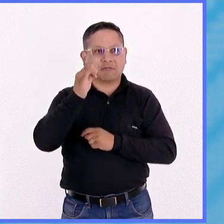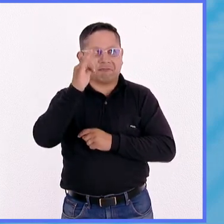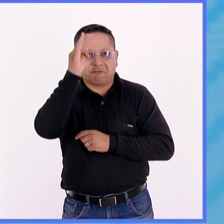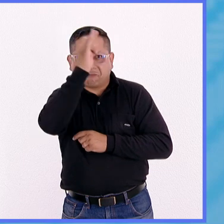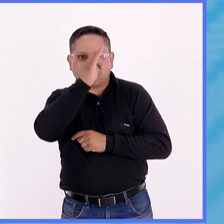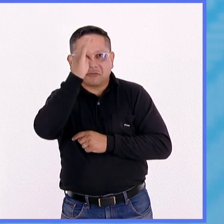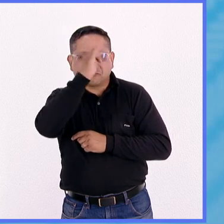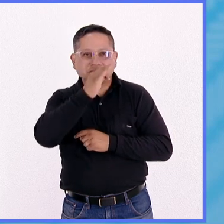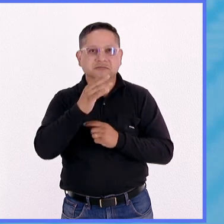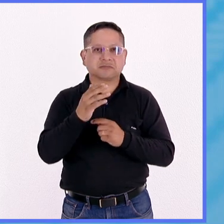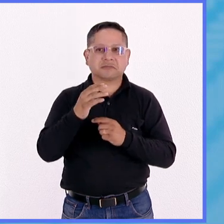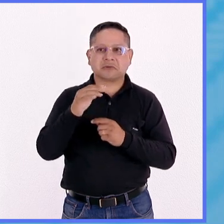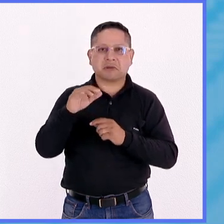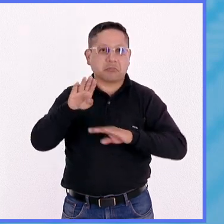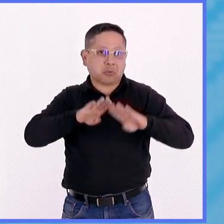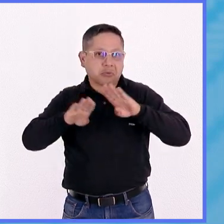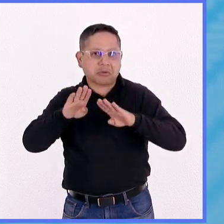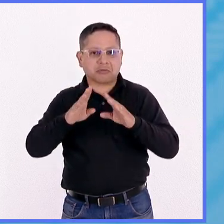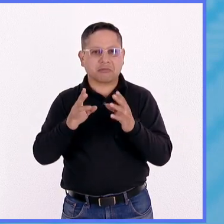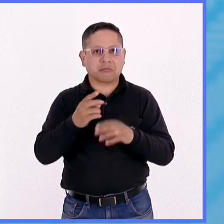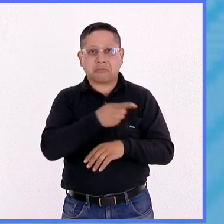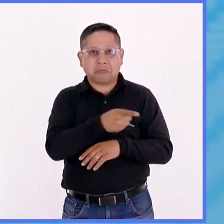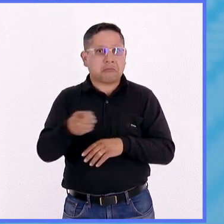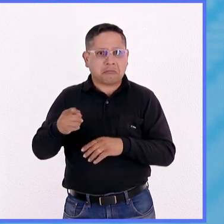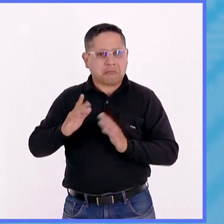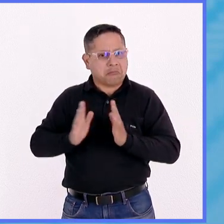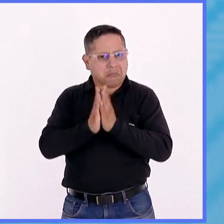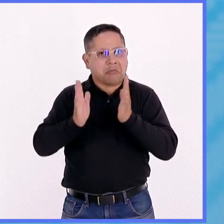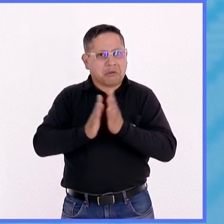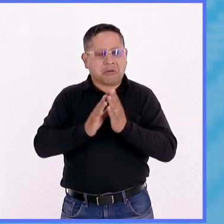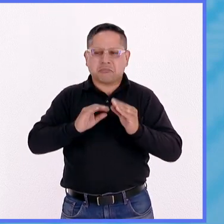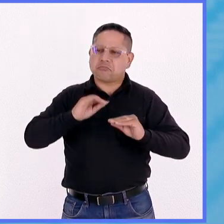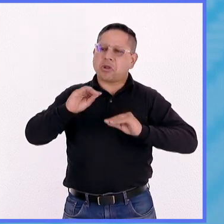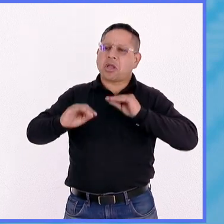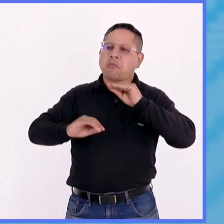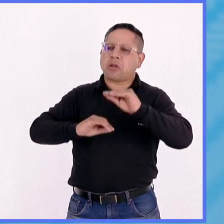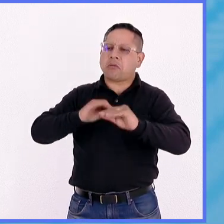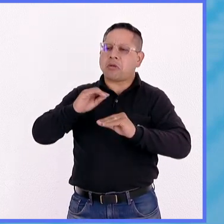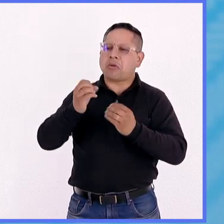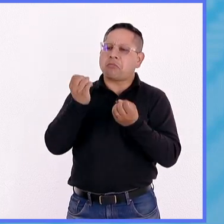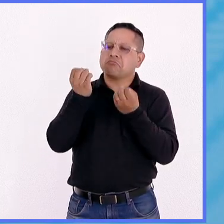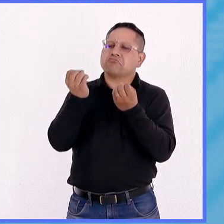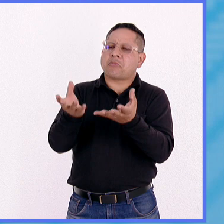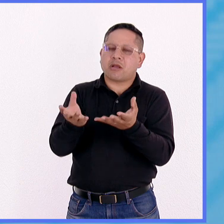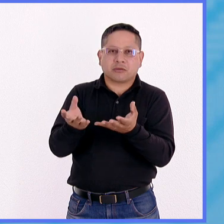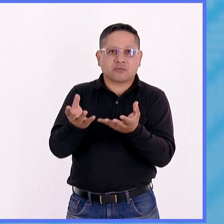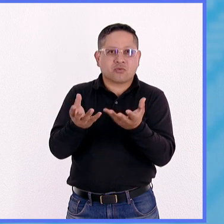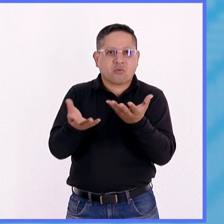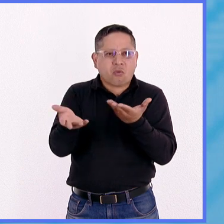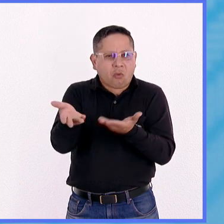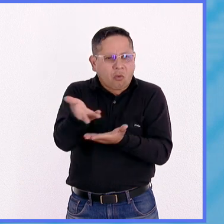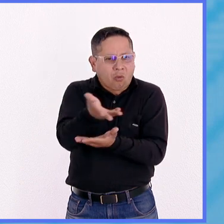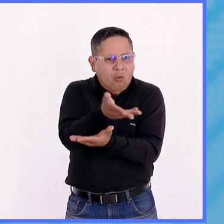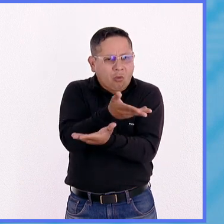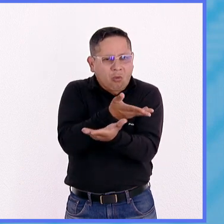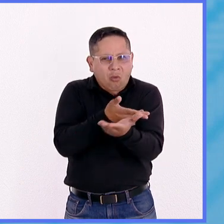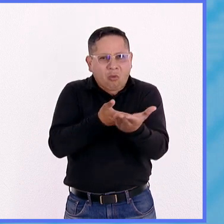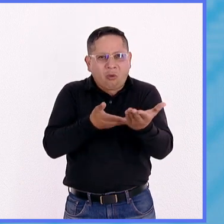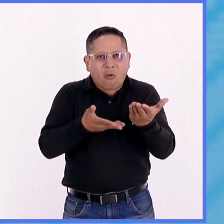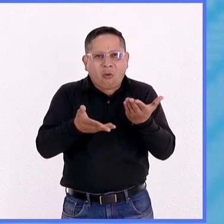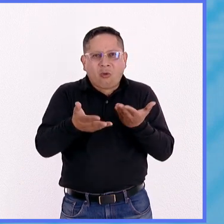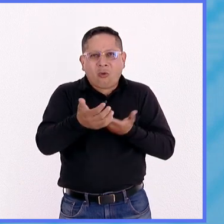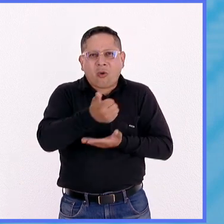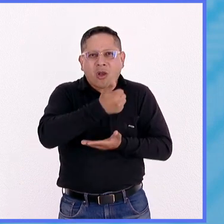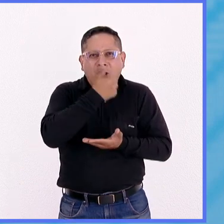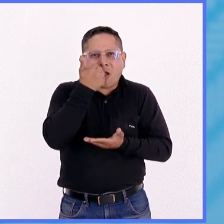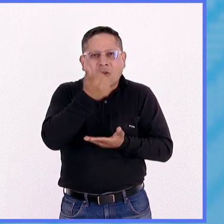biología. maravilloso. Y a lo largo del concurso, el aprendizaje cognoscitivo que están adquiriendo los estudiantes